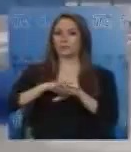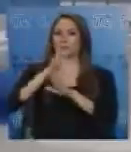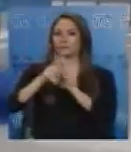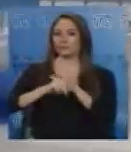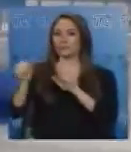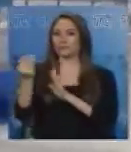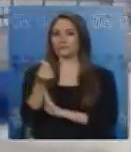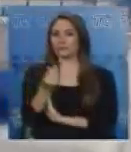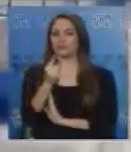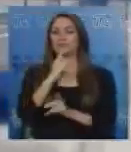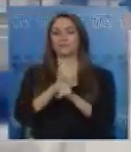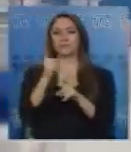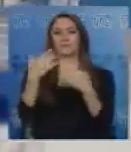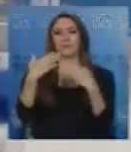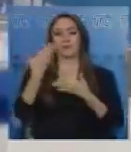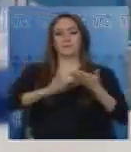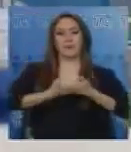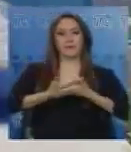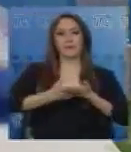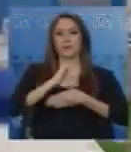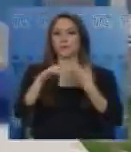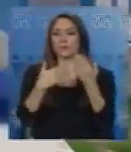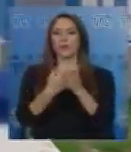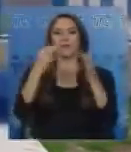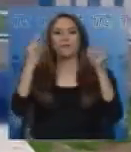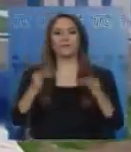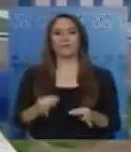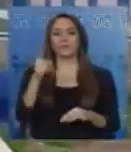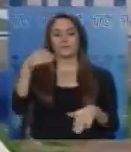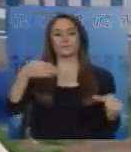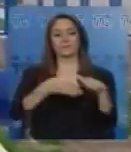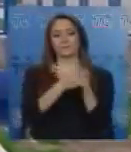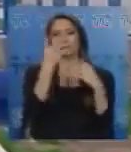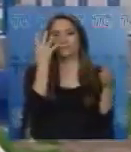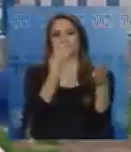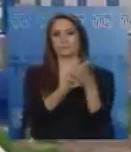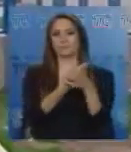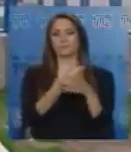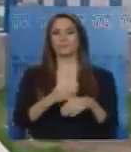se realizan los trámites respectivos para oficializar su reclusión.